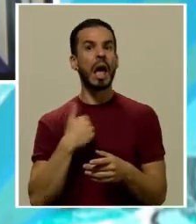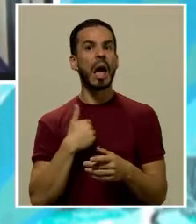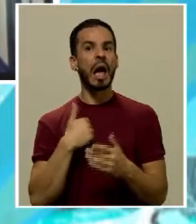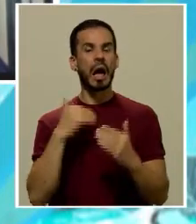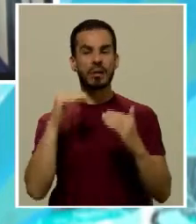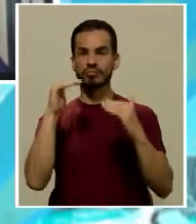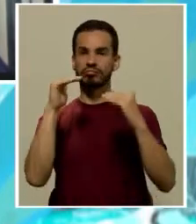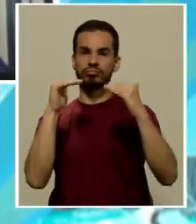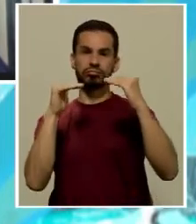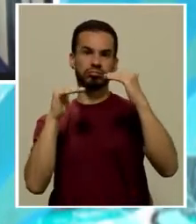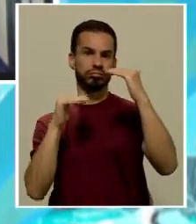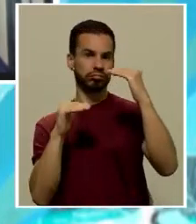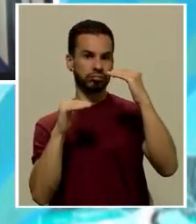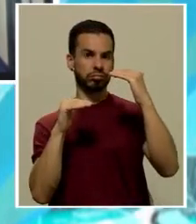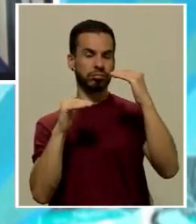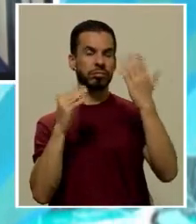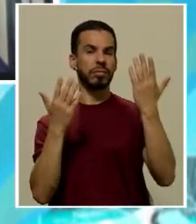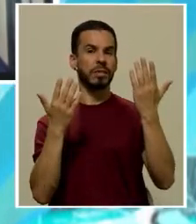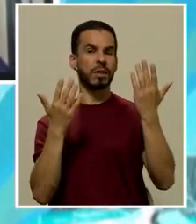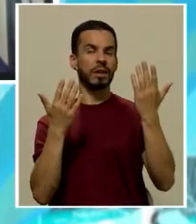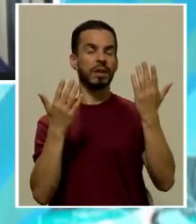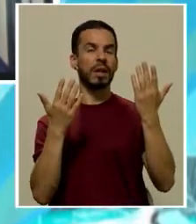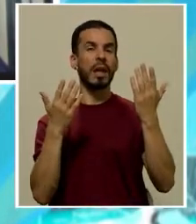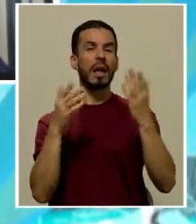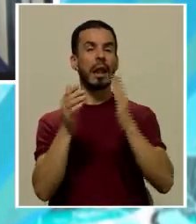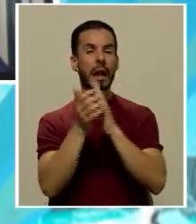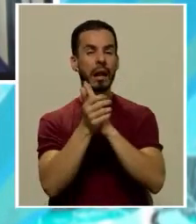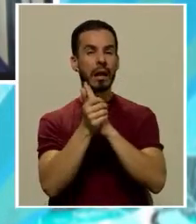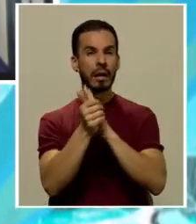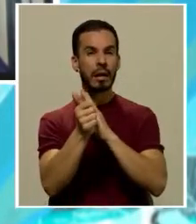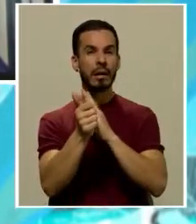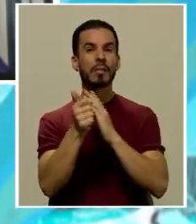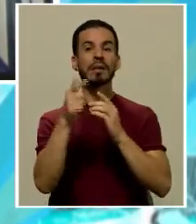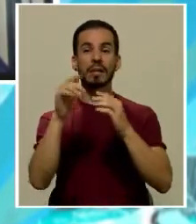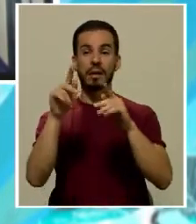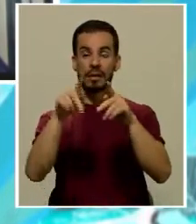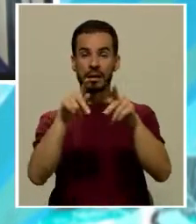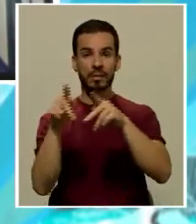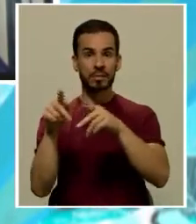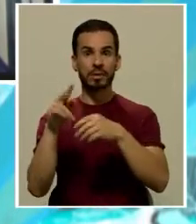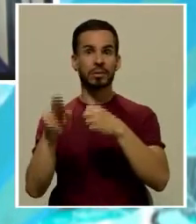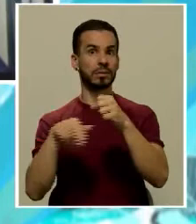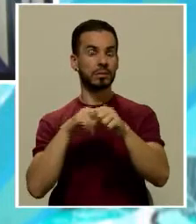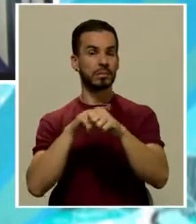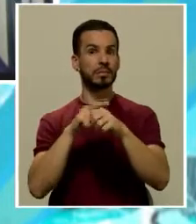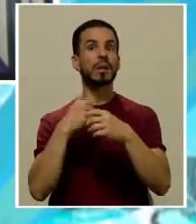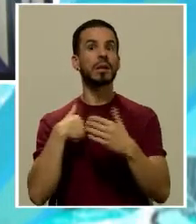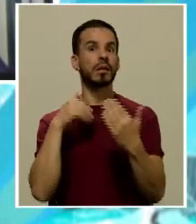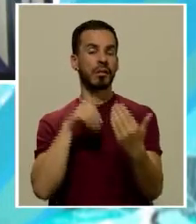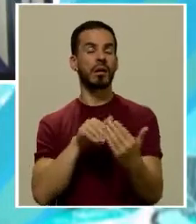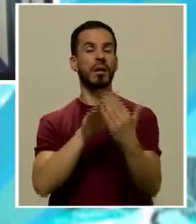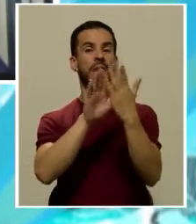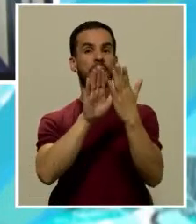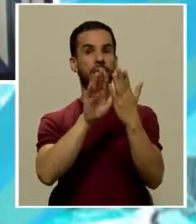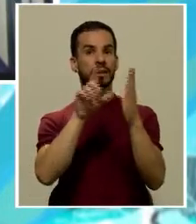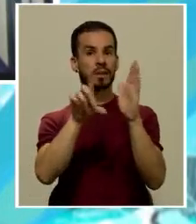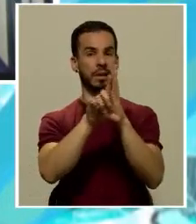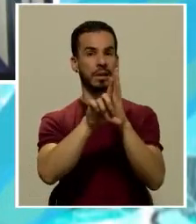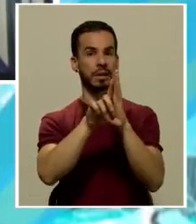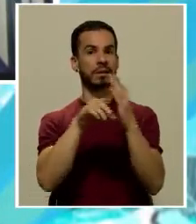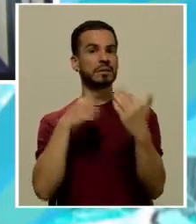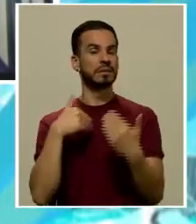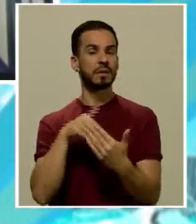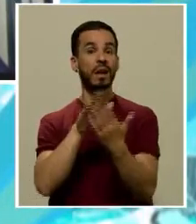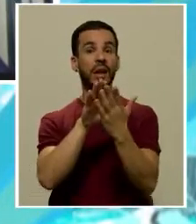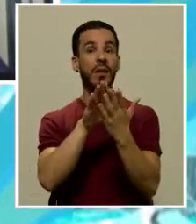una asimetría en en la capacidad del ciudadano común de enfrentar la ley